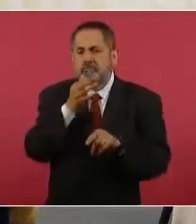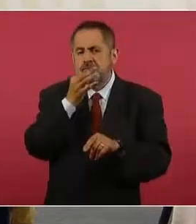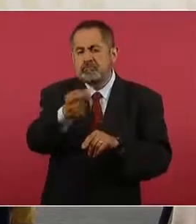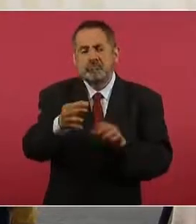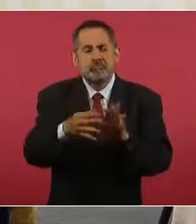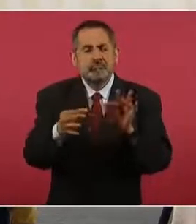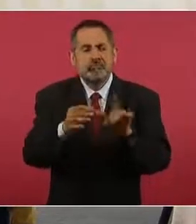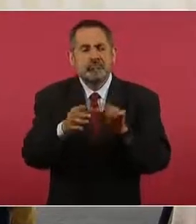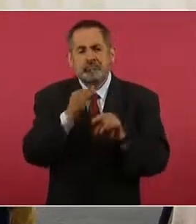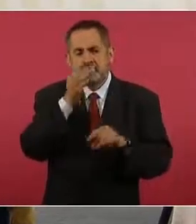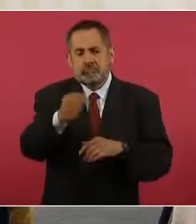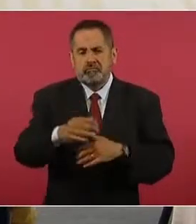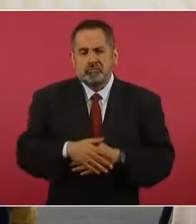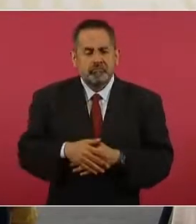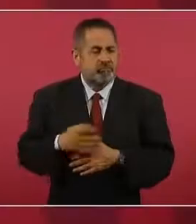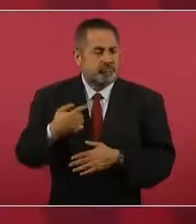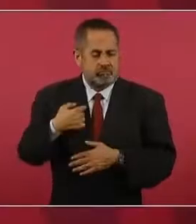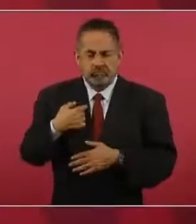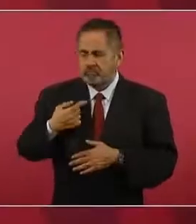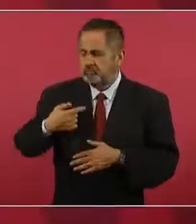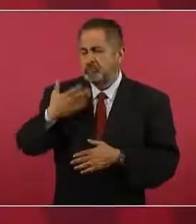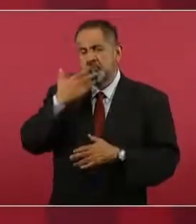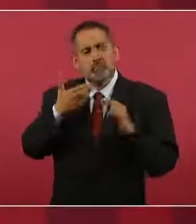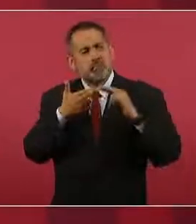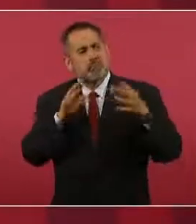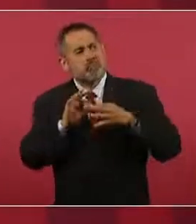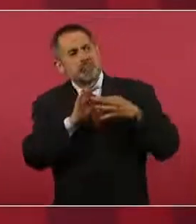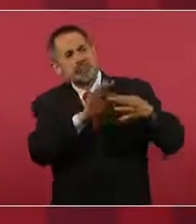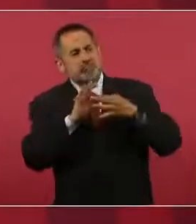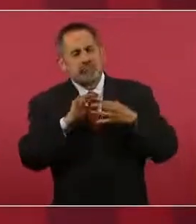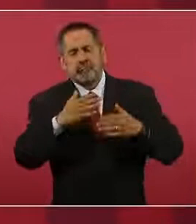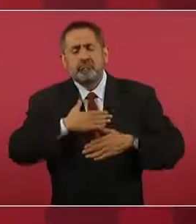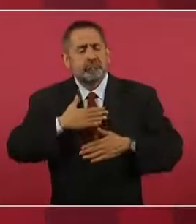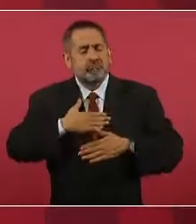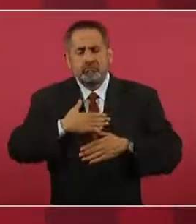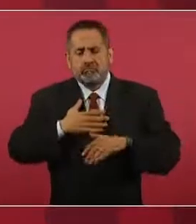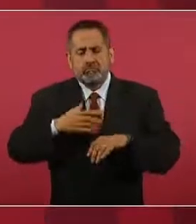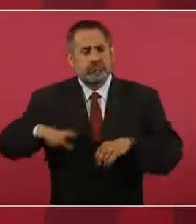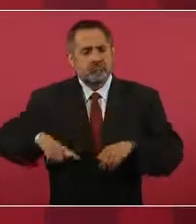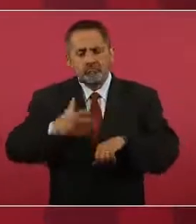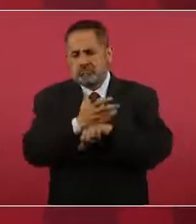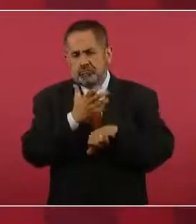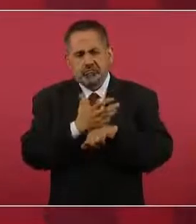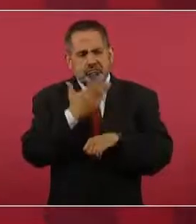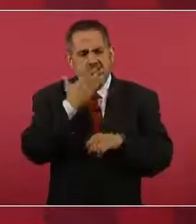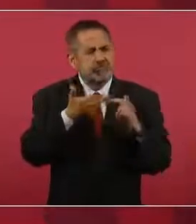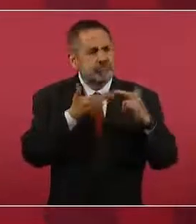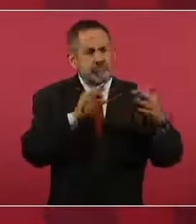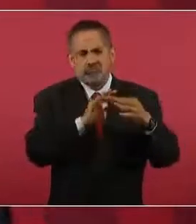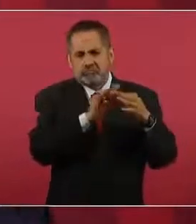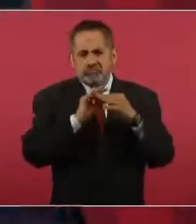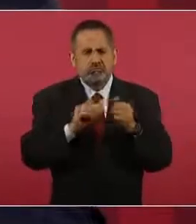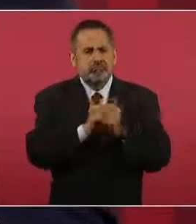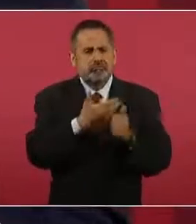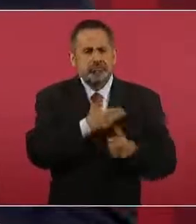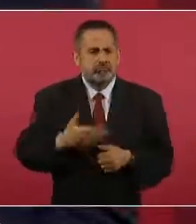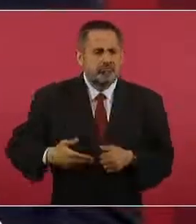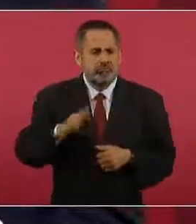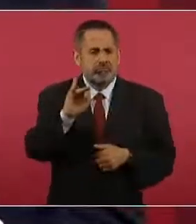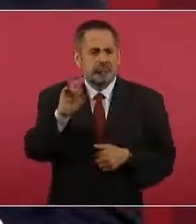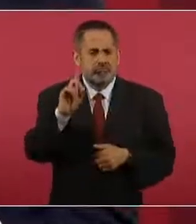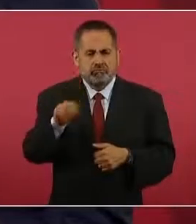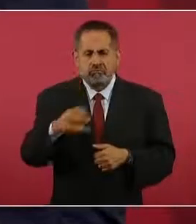tenemos muy buena relación con el gobierno de Estados Unidos, con el presidente Biden